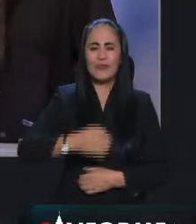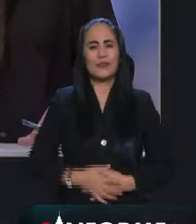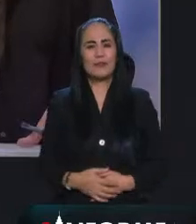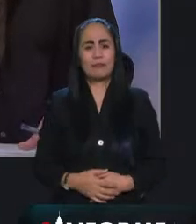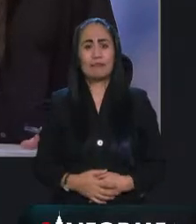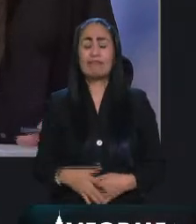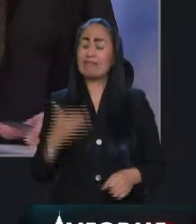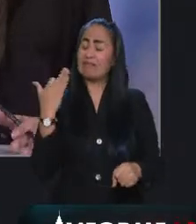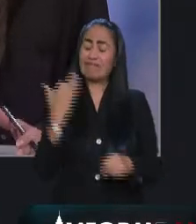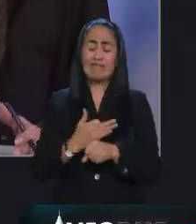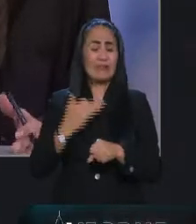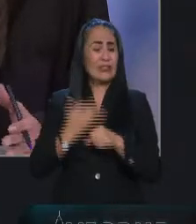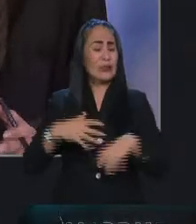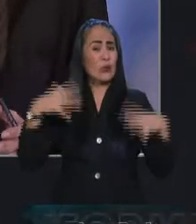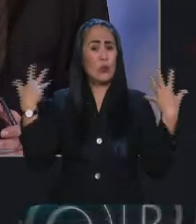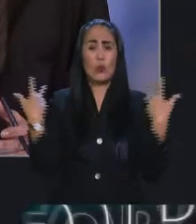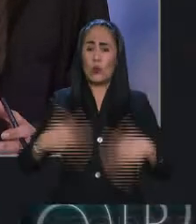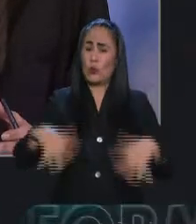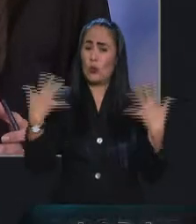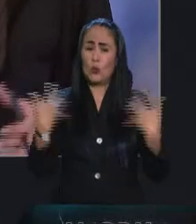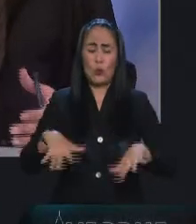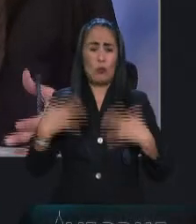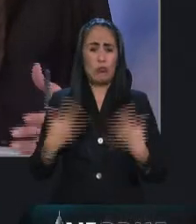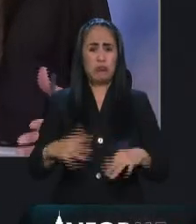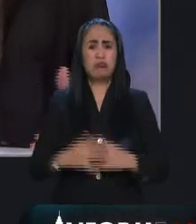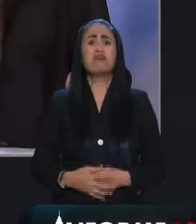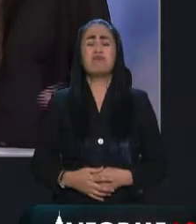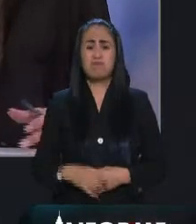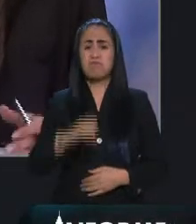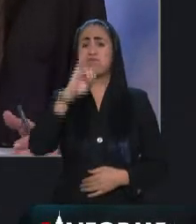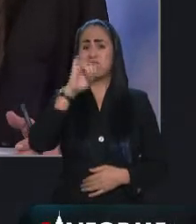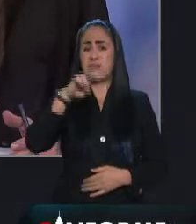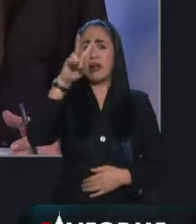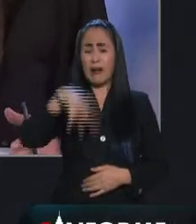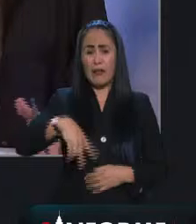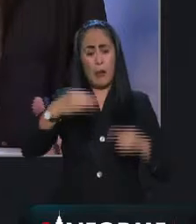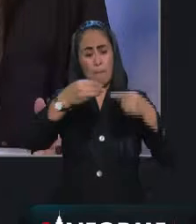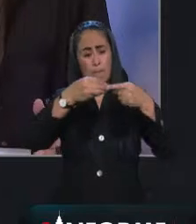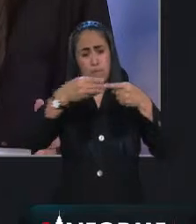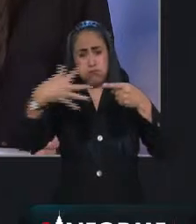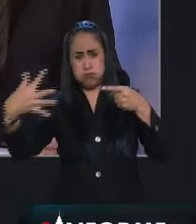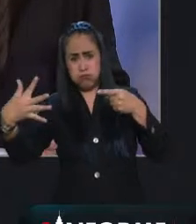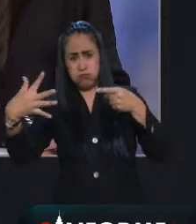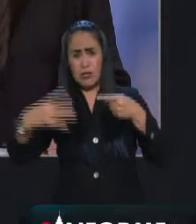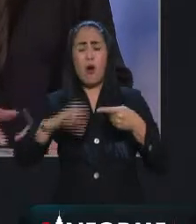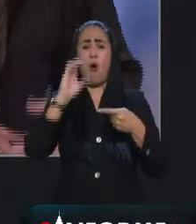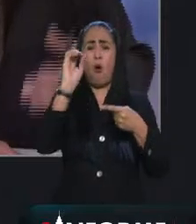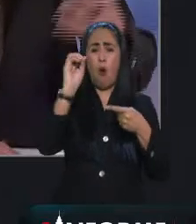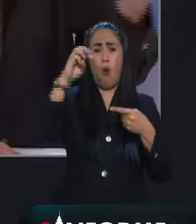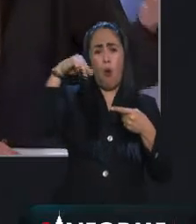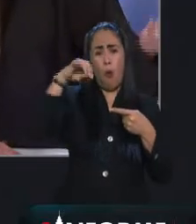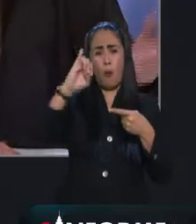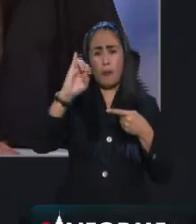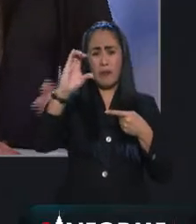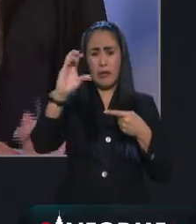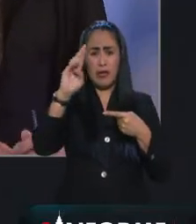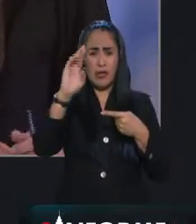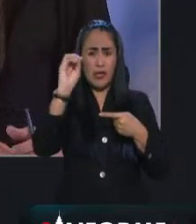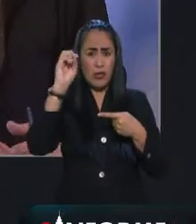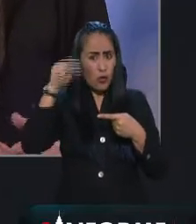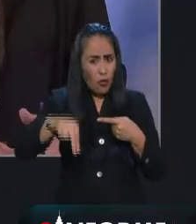muy aparatoso, doctor, la manera en que se ha multiplicado el virus a partir de la aparición del Omicron, sin duda. Estábamos viendo